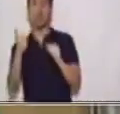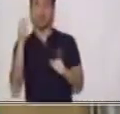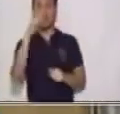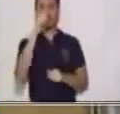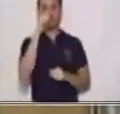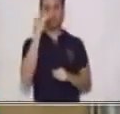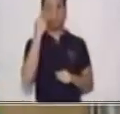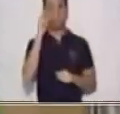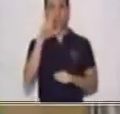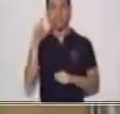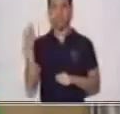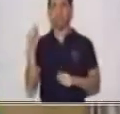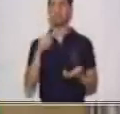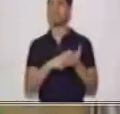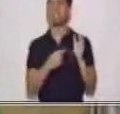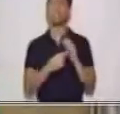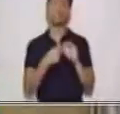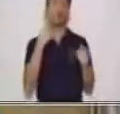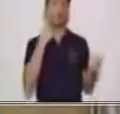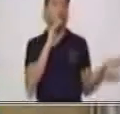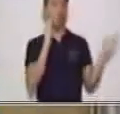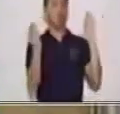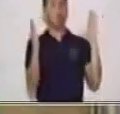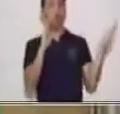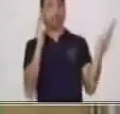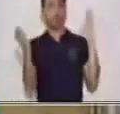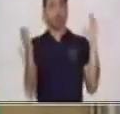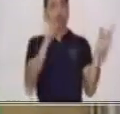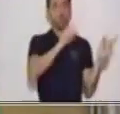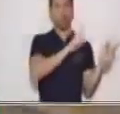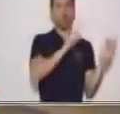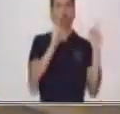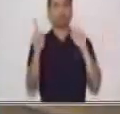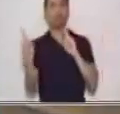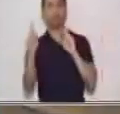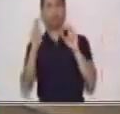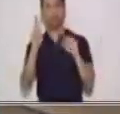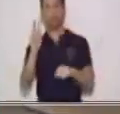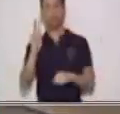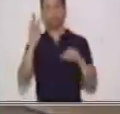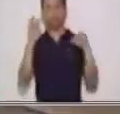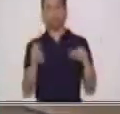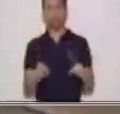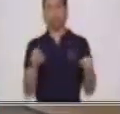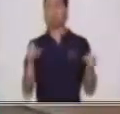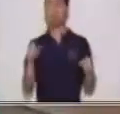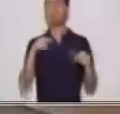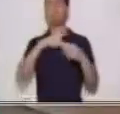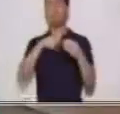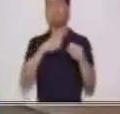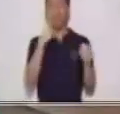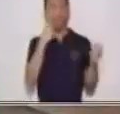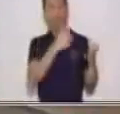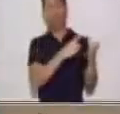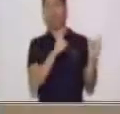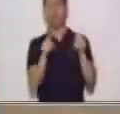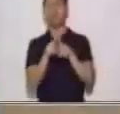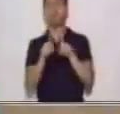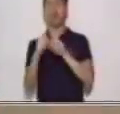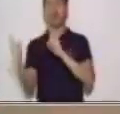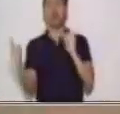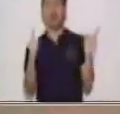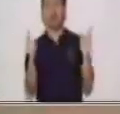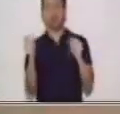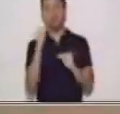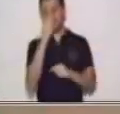personas que son familiares y por esa razón son idénticas. Ahora bien, cuando algo